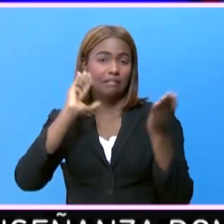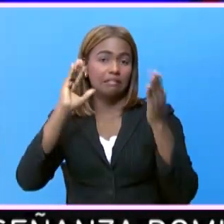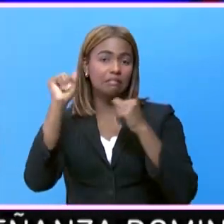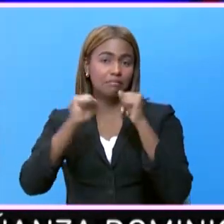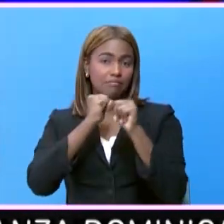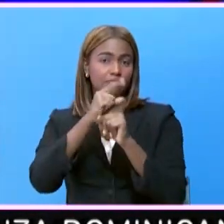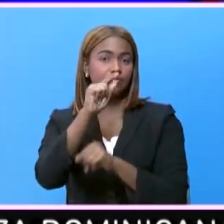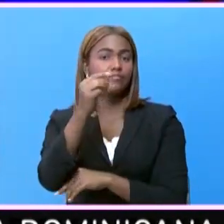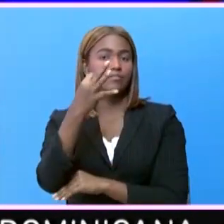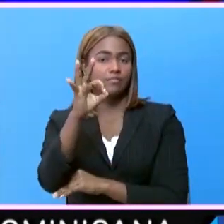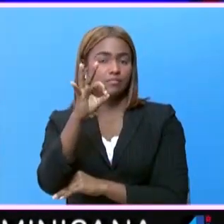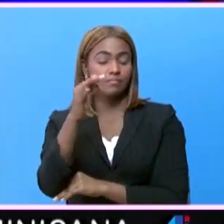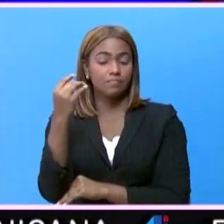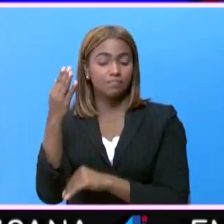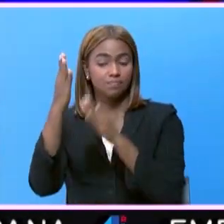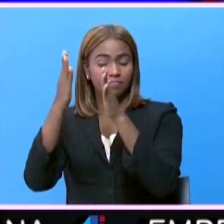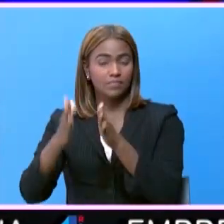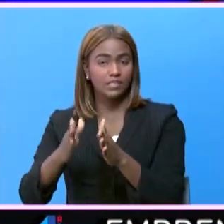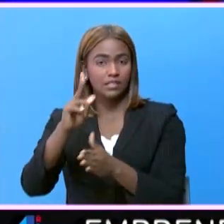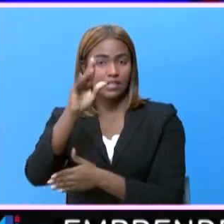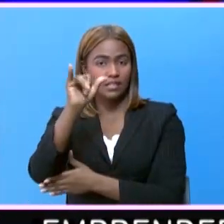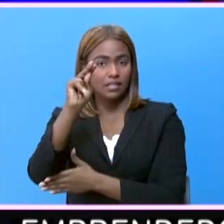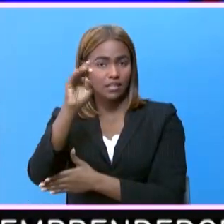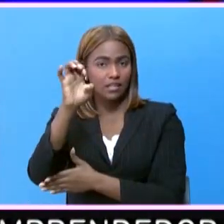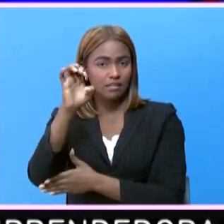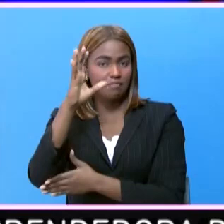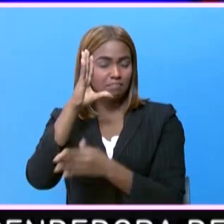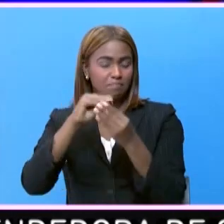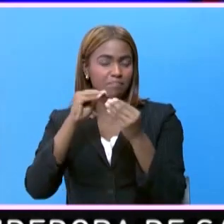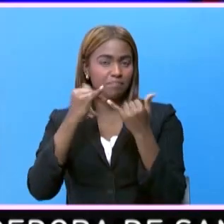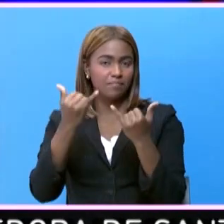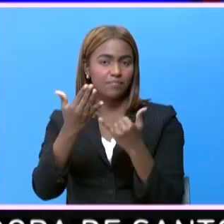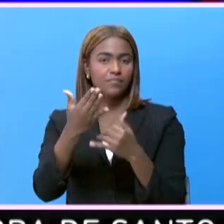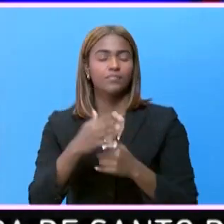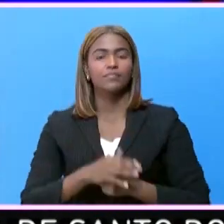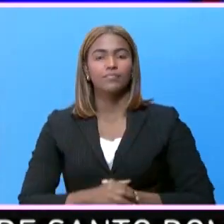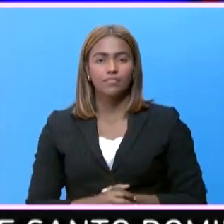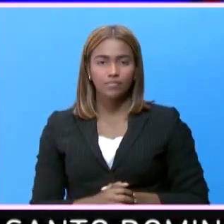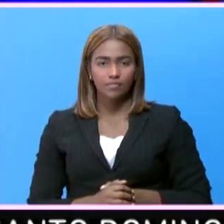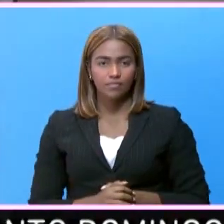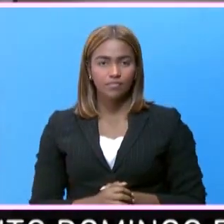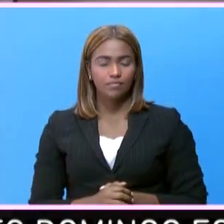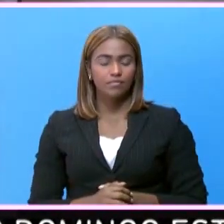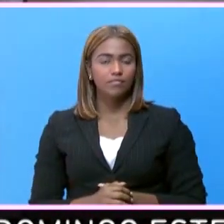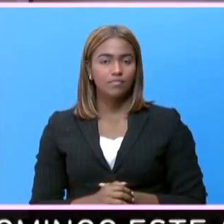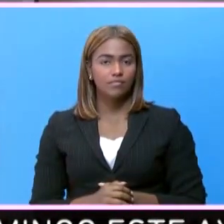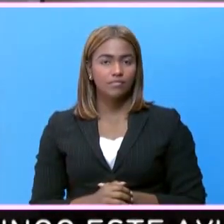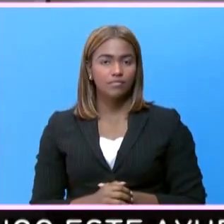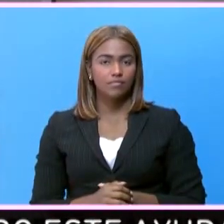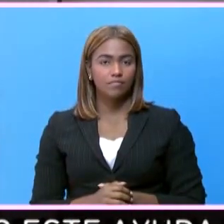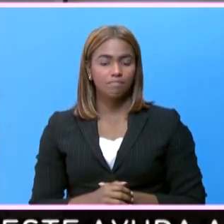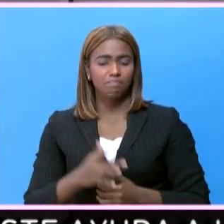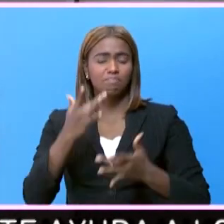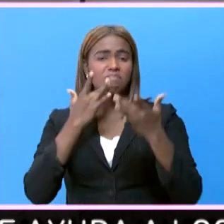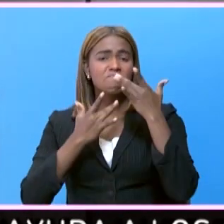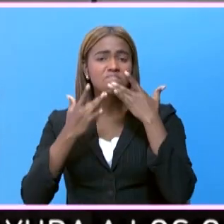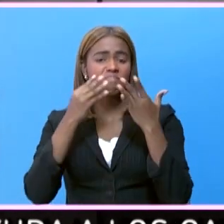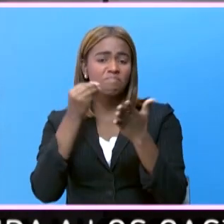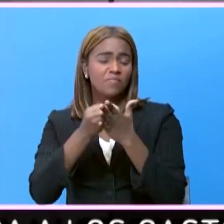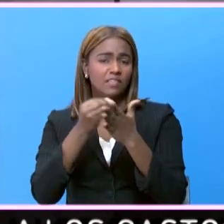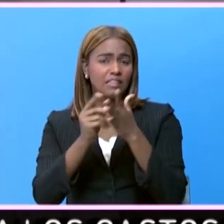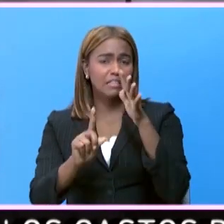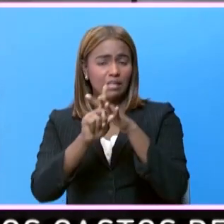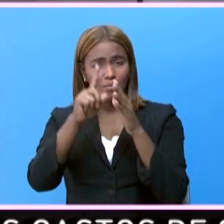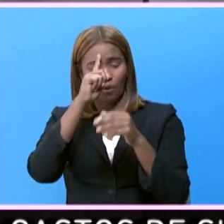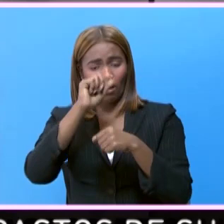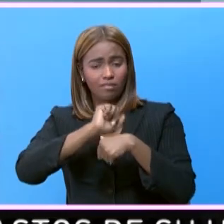2019. Nuestra compañera Katherine Sánchez nos informa. La crisis económica generada